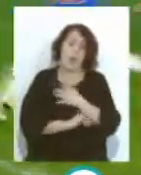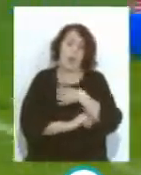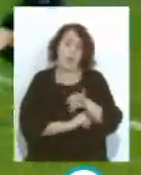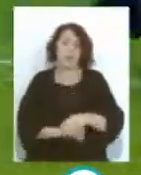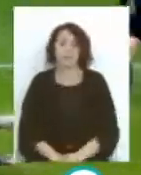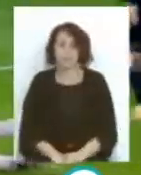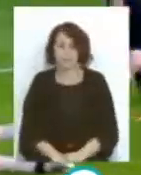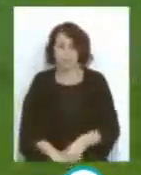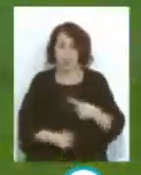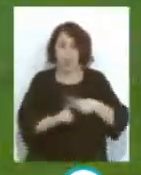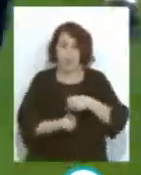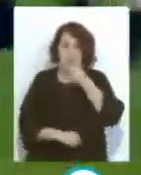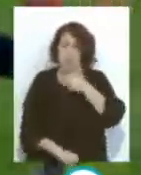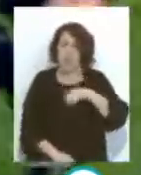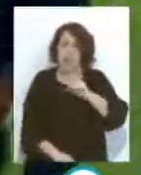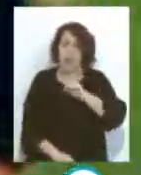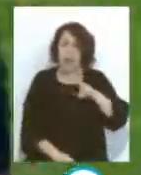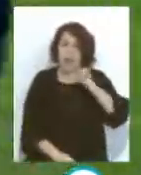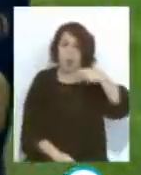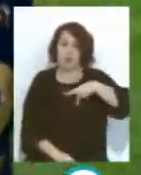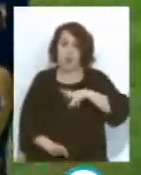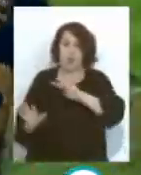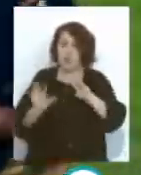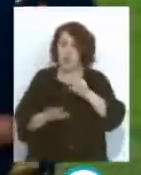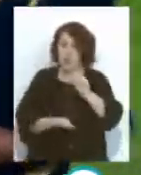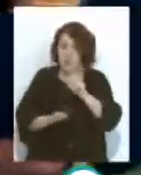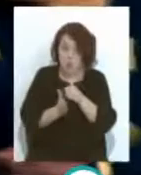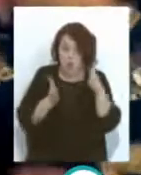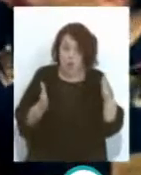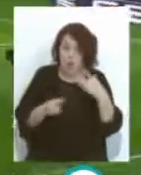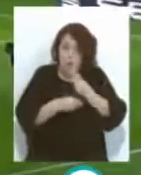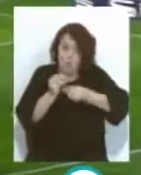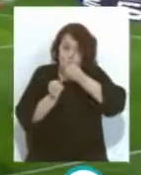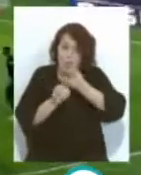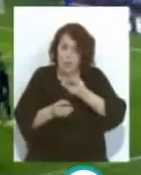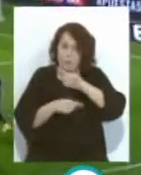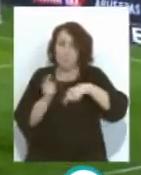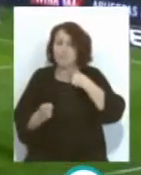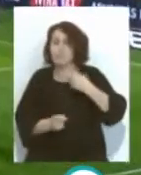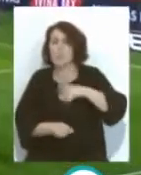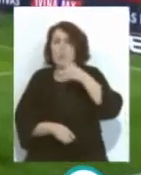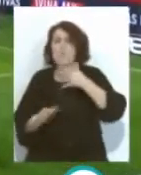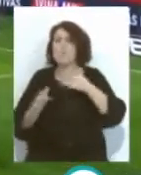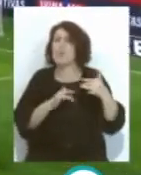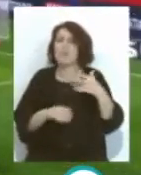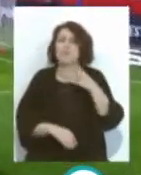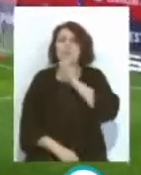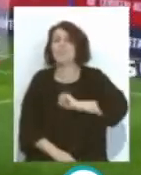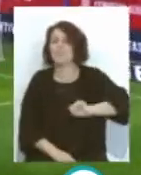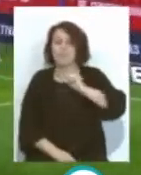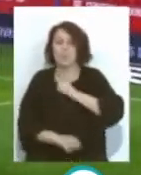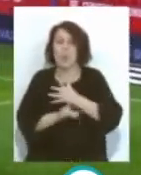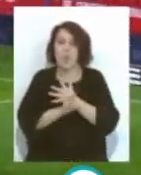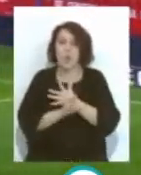Todo lo bueno Que hizo Arón En 88 minutos Lo perdió después Porque hizo un partidazo El